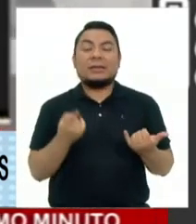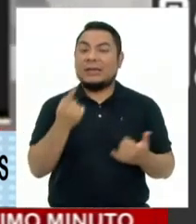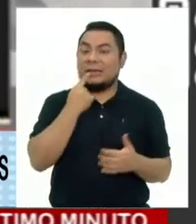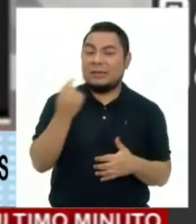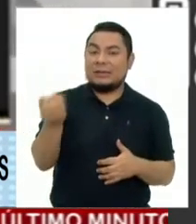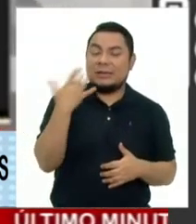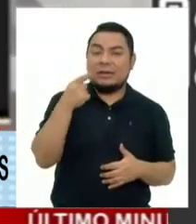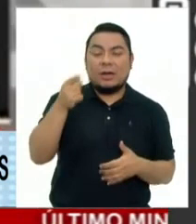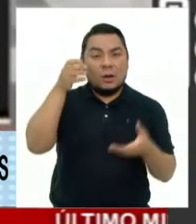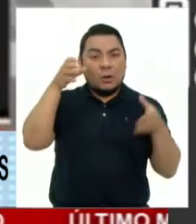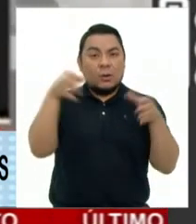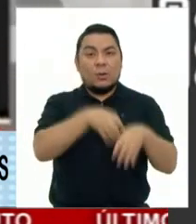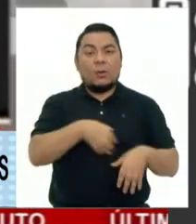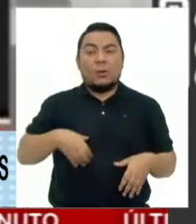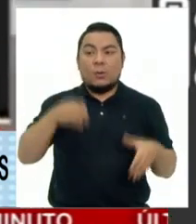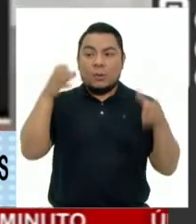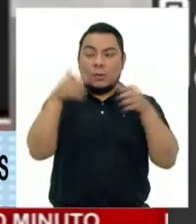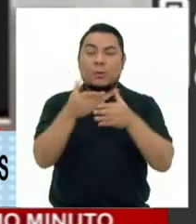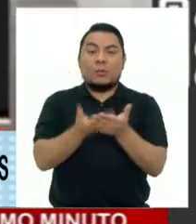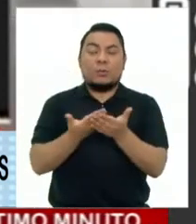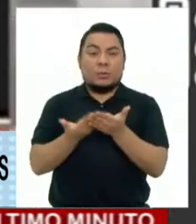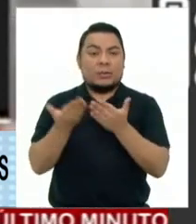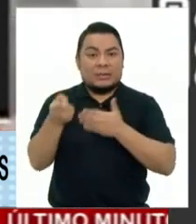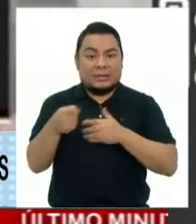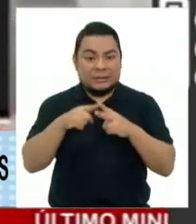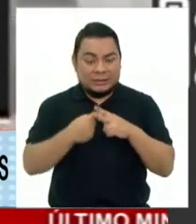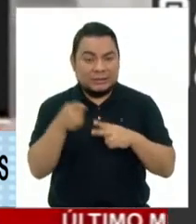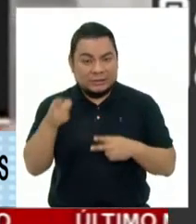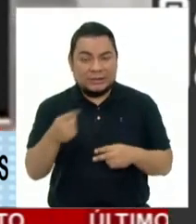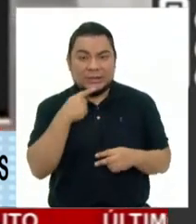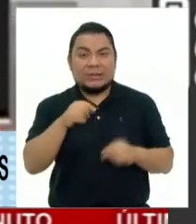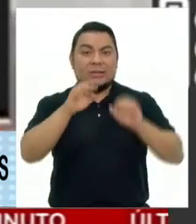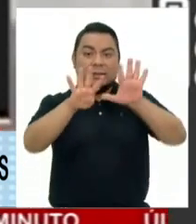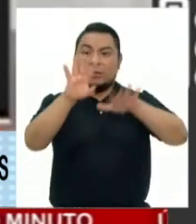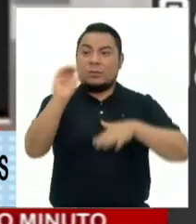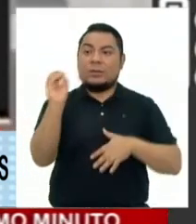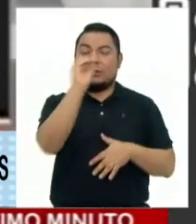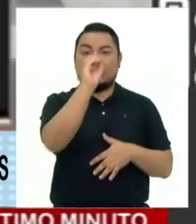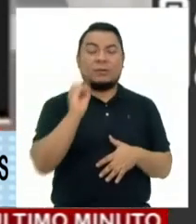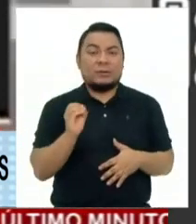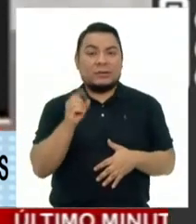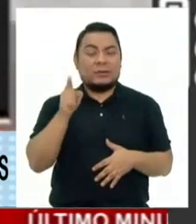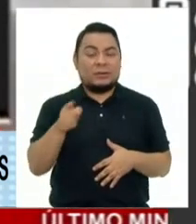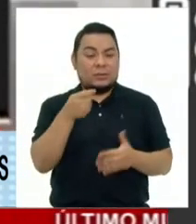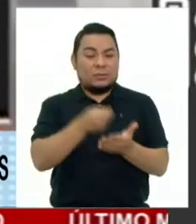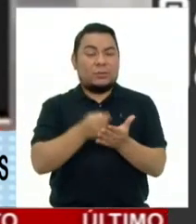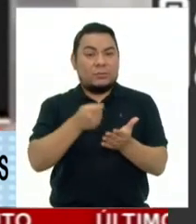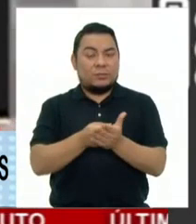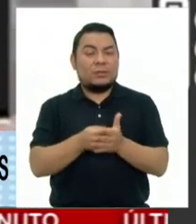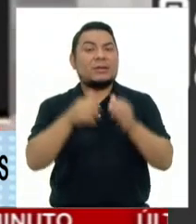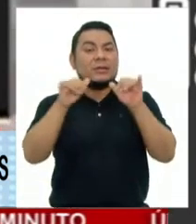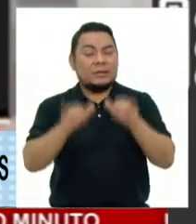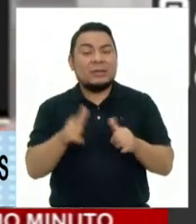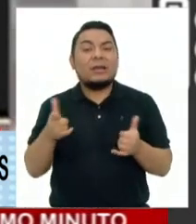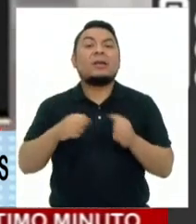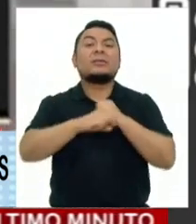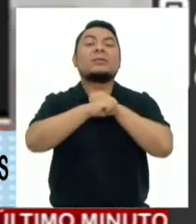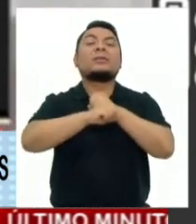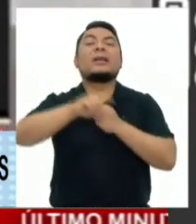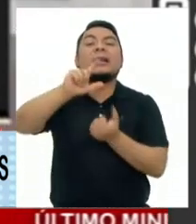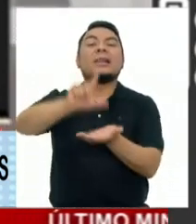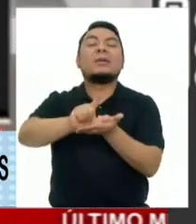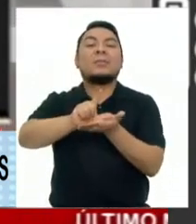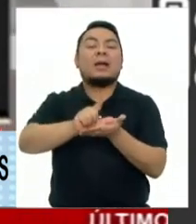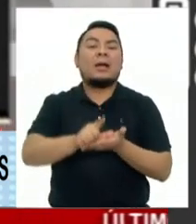según señalan los congresistas que han sustentado esta iniciativa, el 90% del presupuesto se quedaba en los medios de Lima